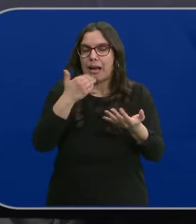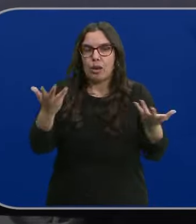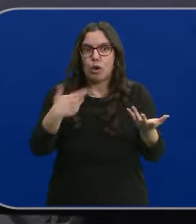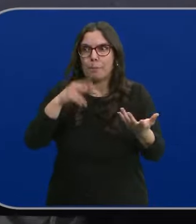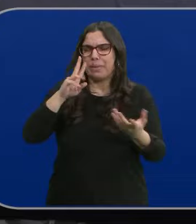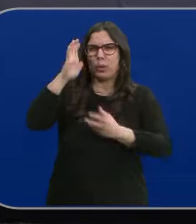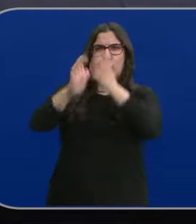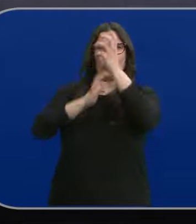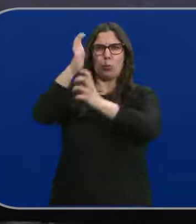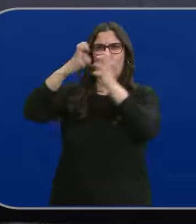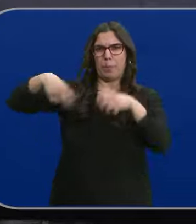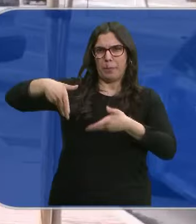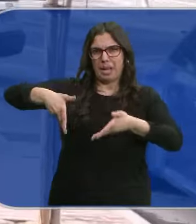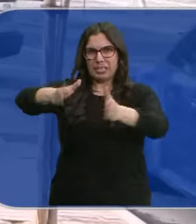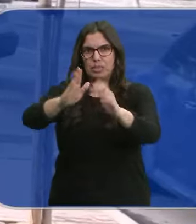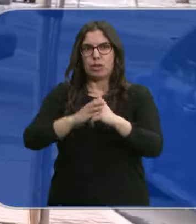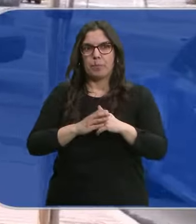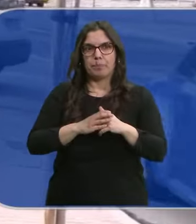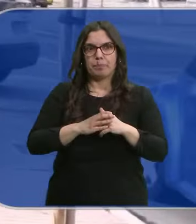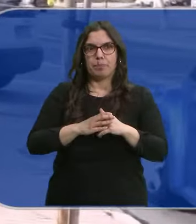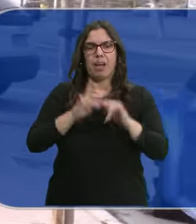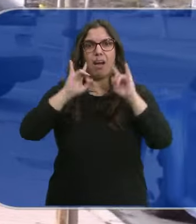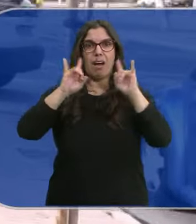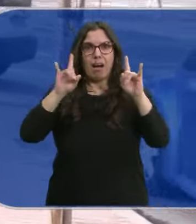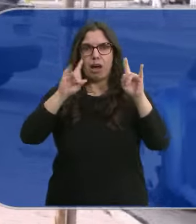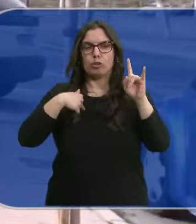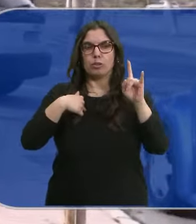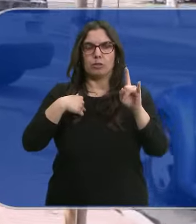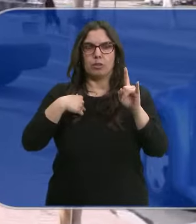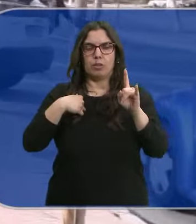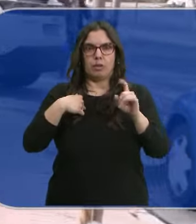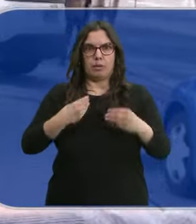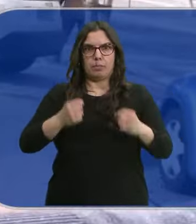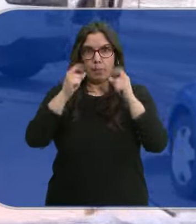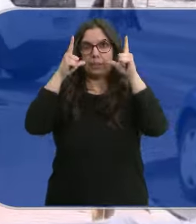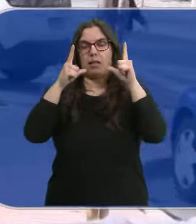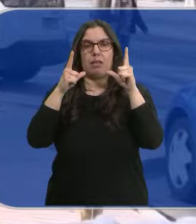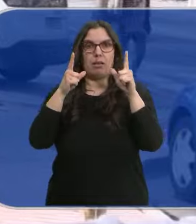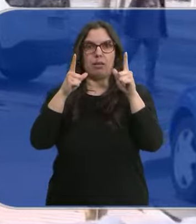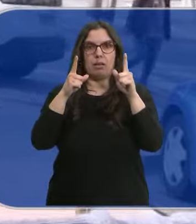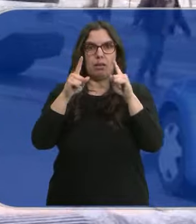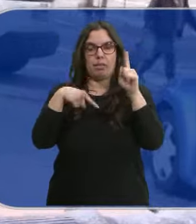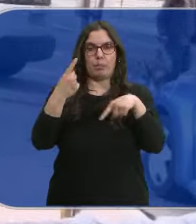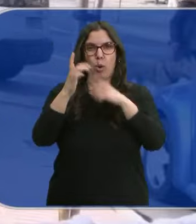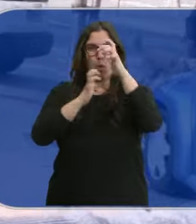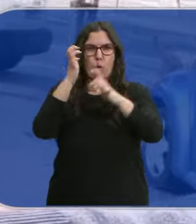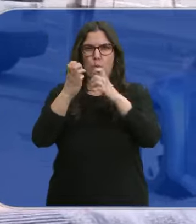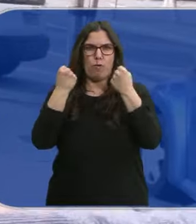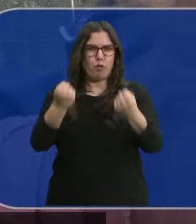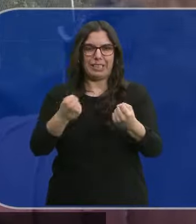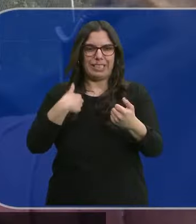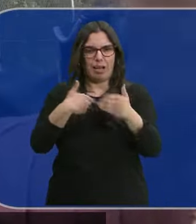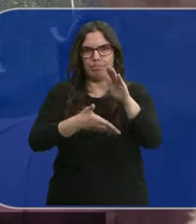señora cuando vi el humo en el pasillo. Me despertó la alarma y cuando salí no podía salir. O sea, ya el humo era demasiado